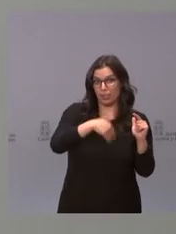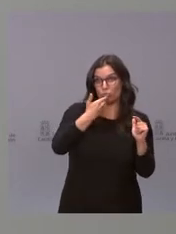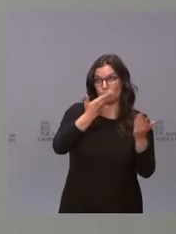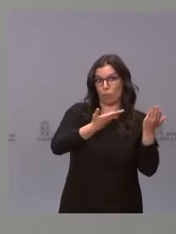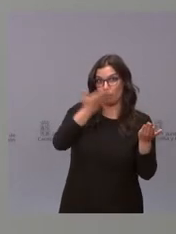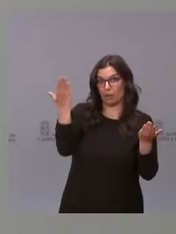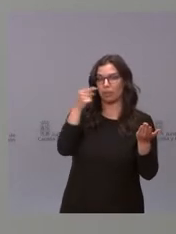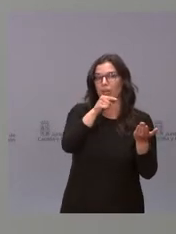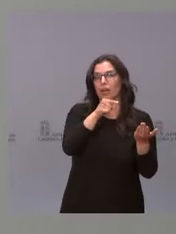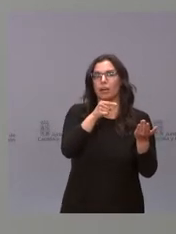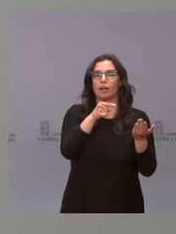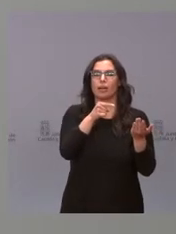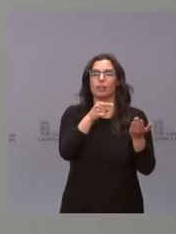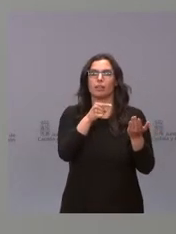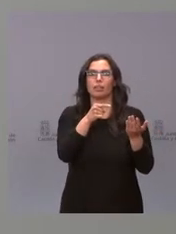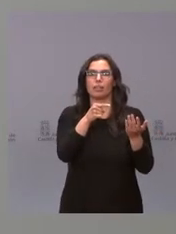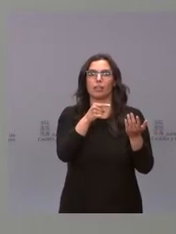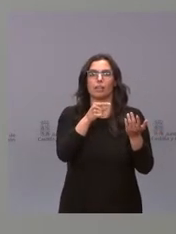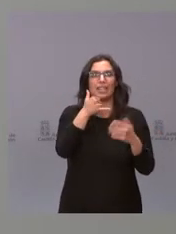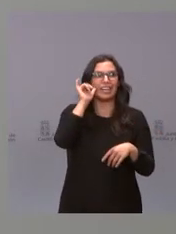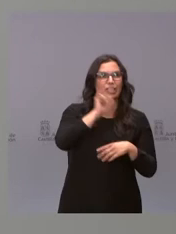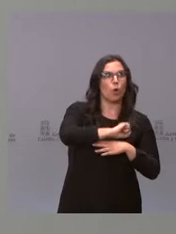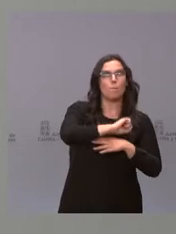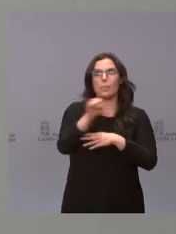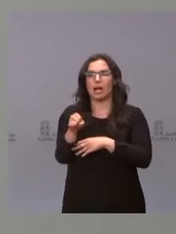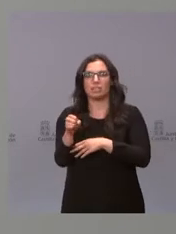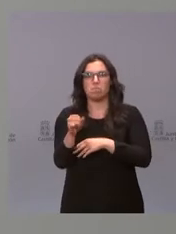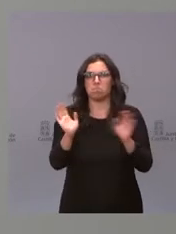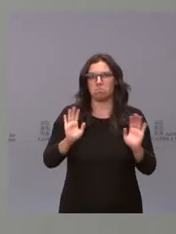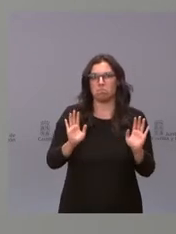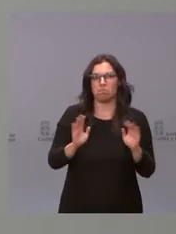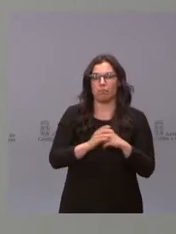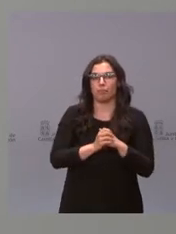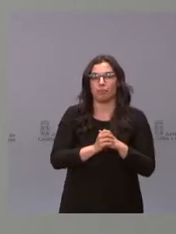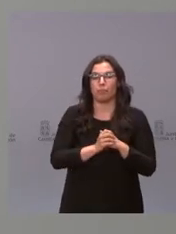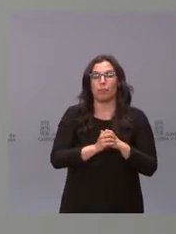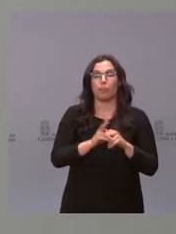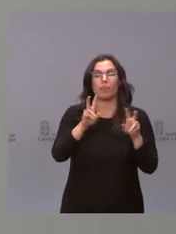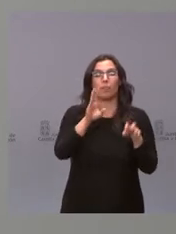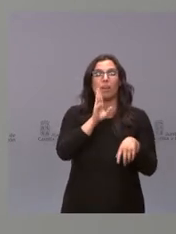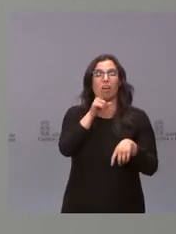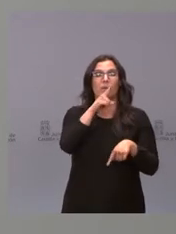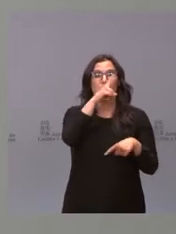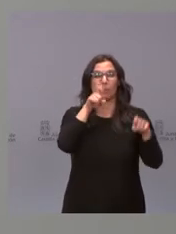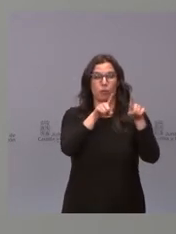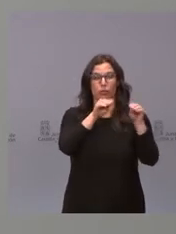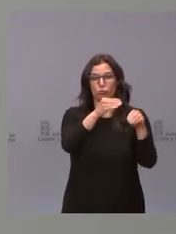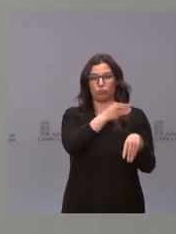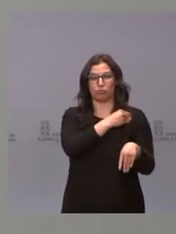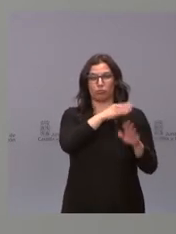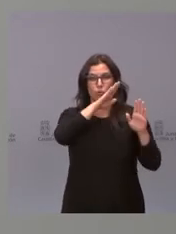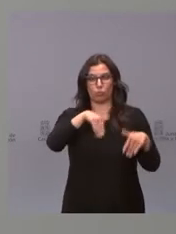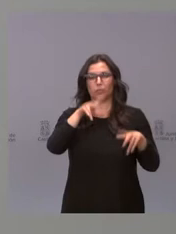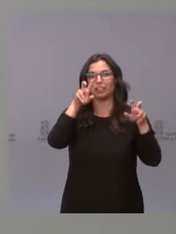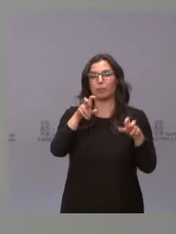no hay, no están más en riesgo ni muchísimo menos. Y en relación a su última pregunta sobre los